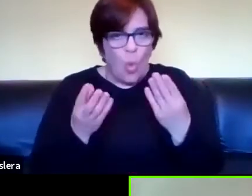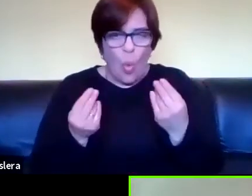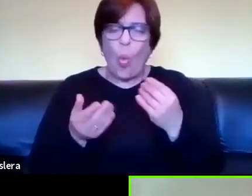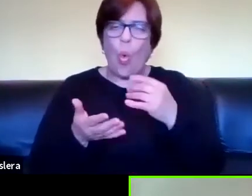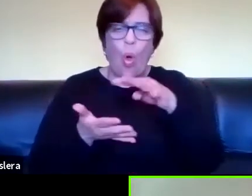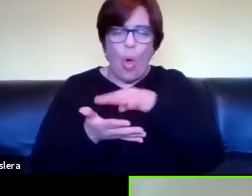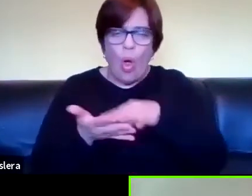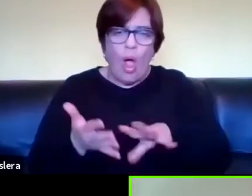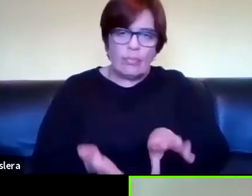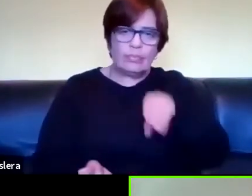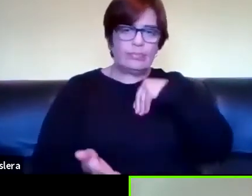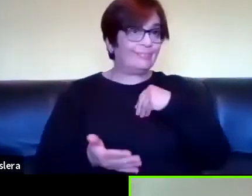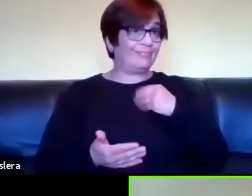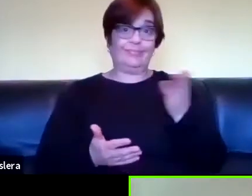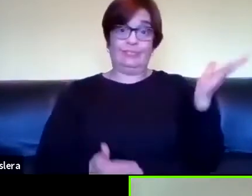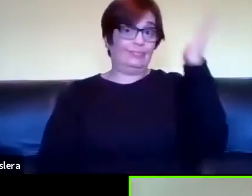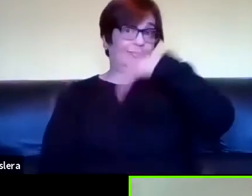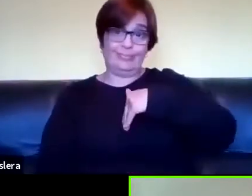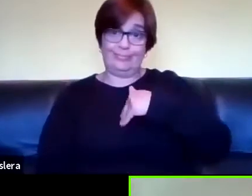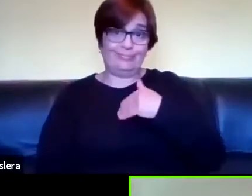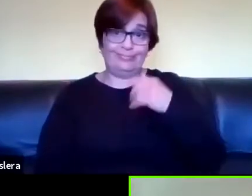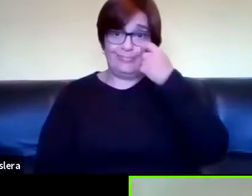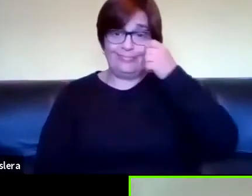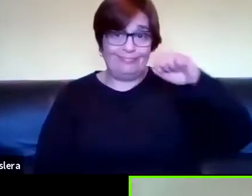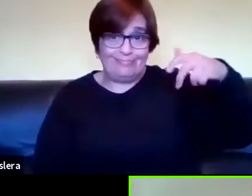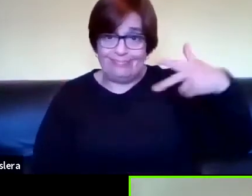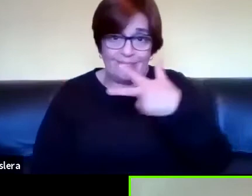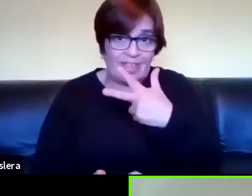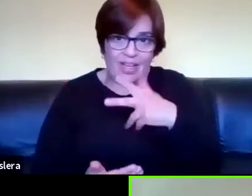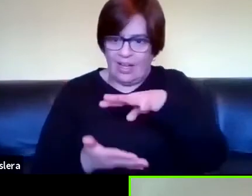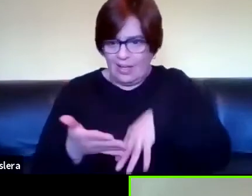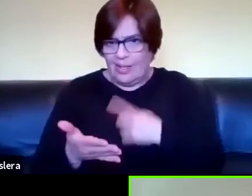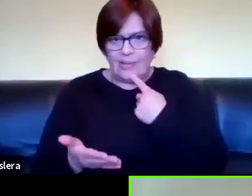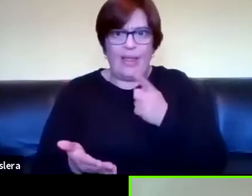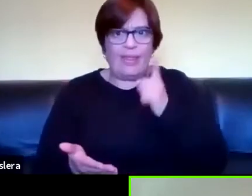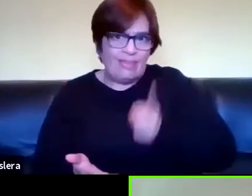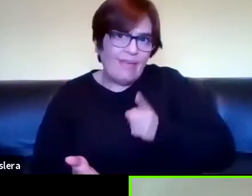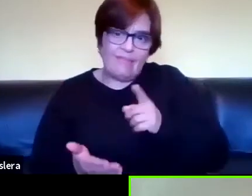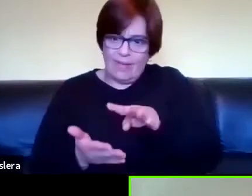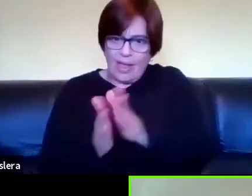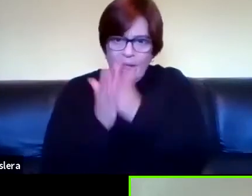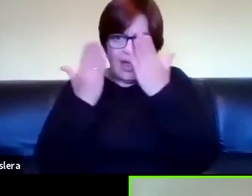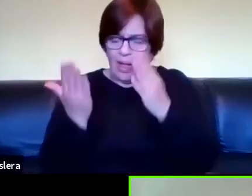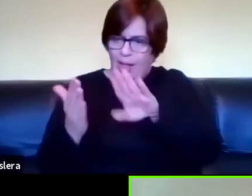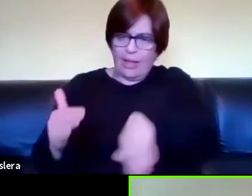no se puede ser testigo de Jehová si no se lee la Biblia hay que leer la Biblia